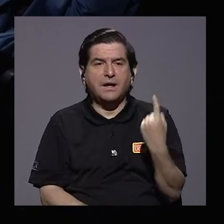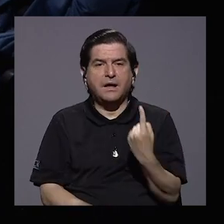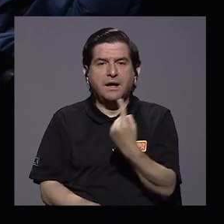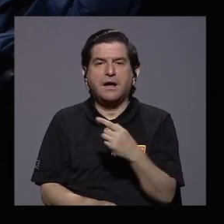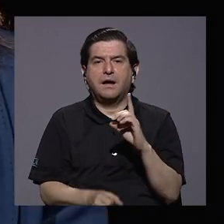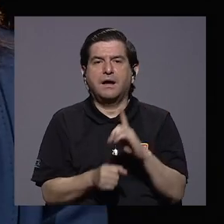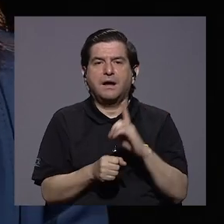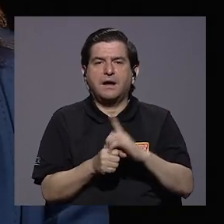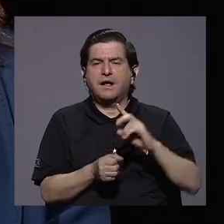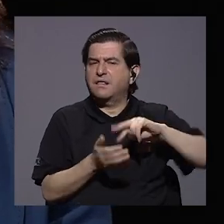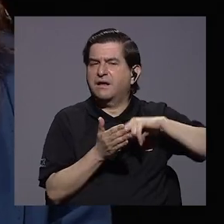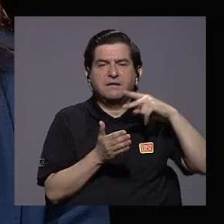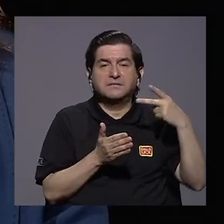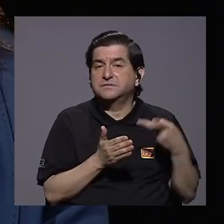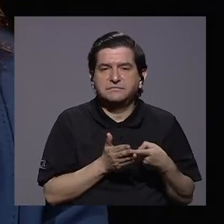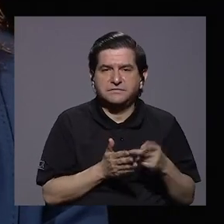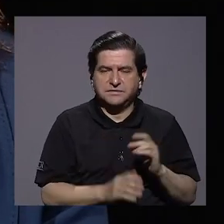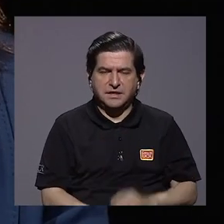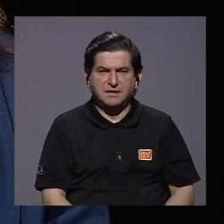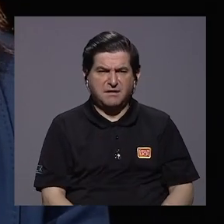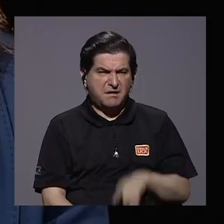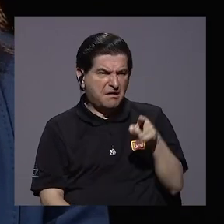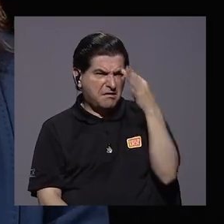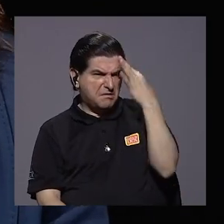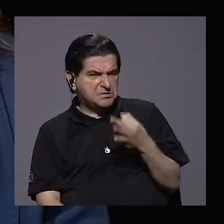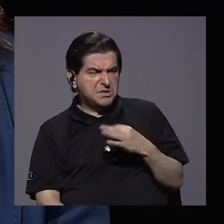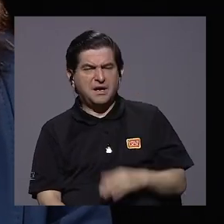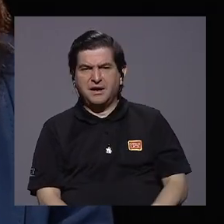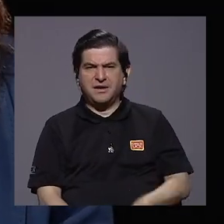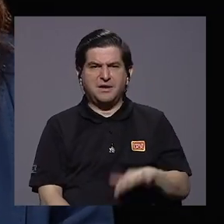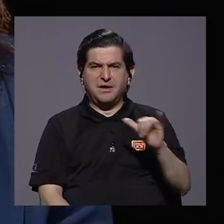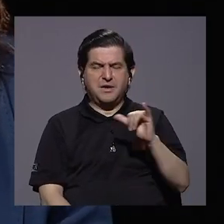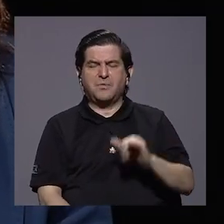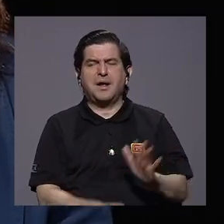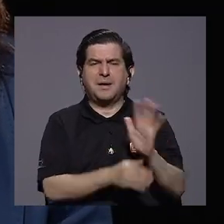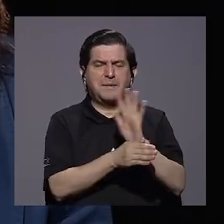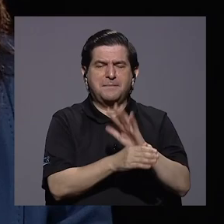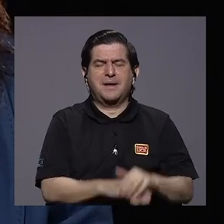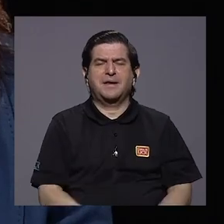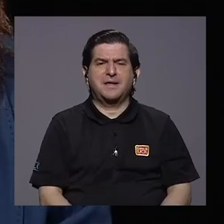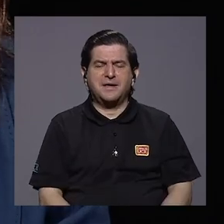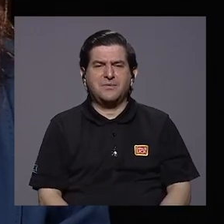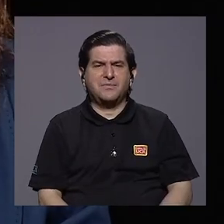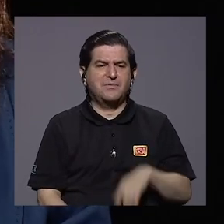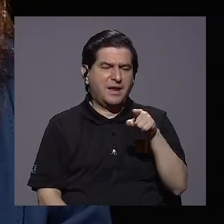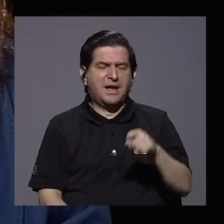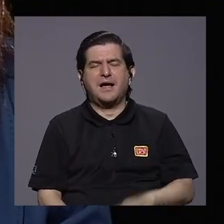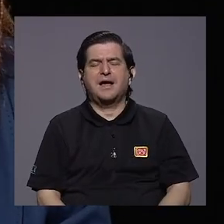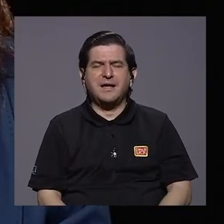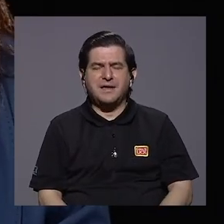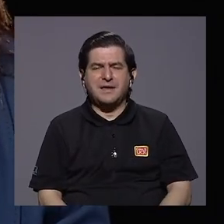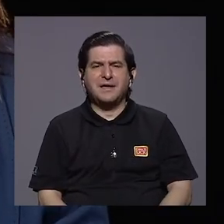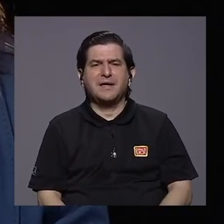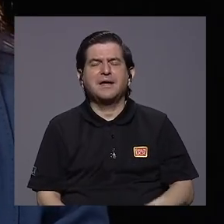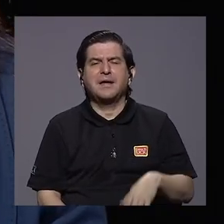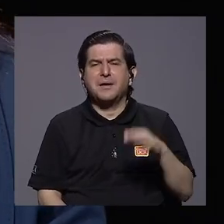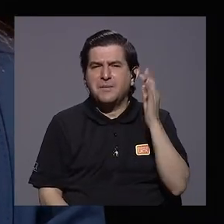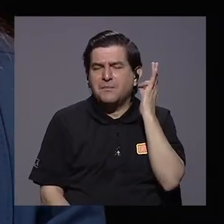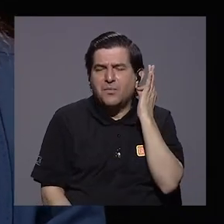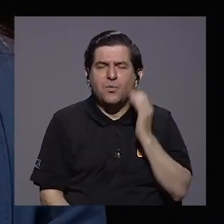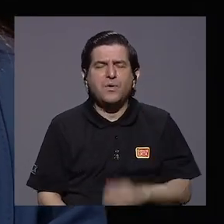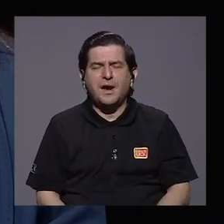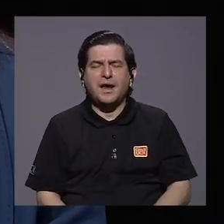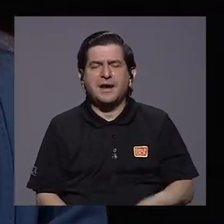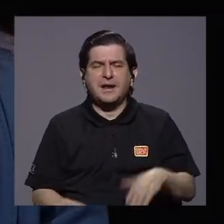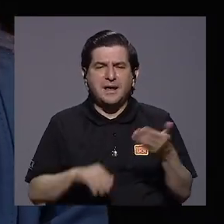los diputados en qué consistía. Porque muchos creían que era como la película de Susa Sarandon, de este modo de que salía fumando marihuana porque ya se